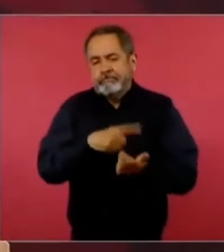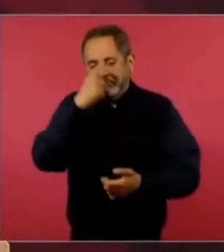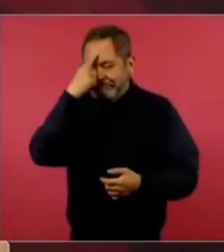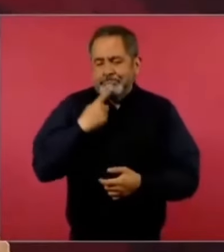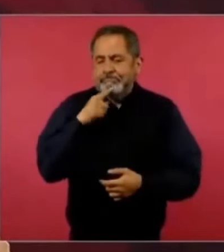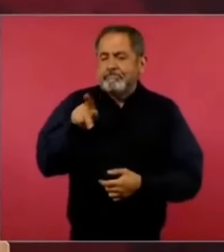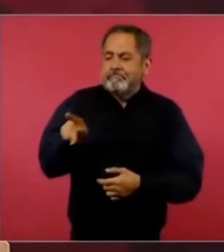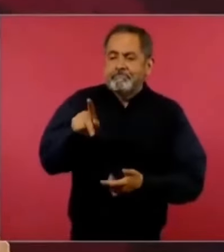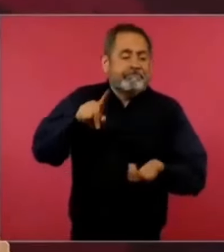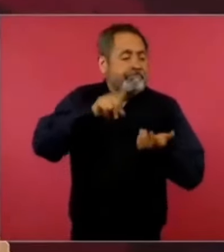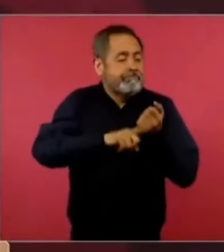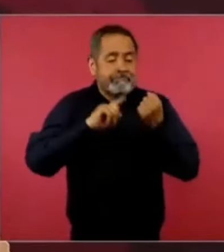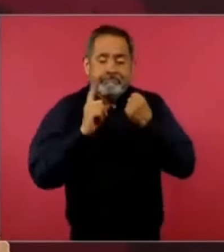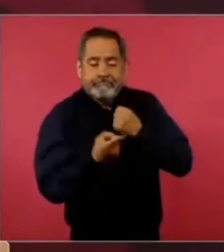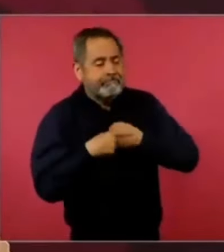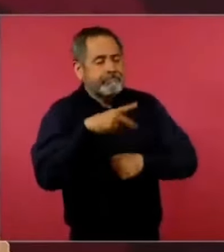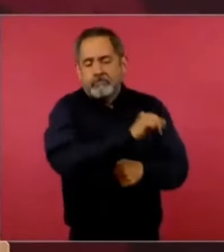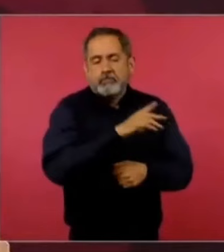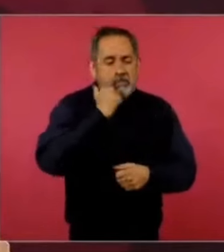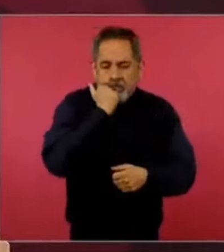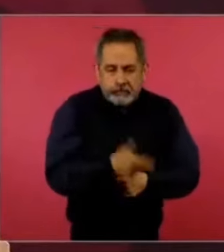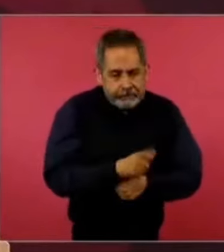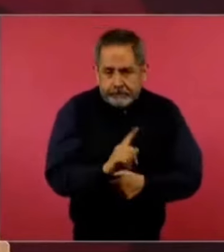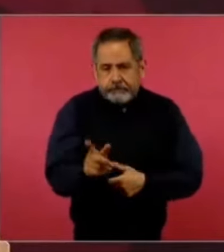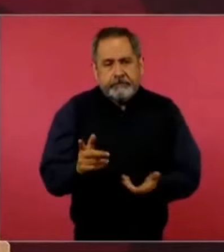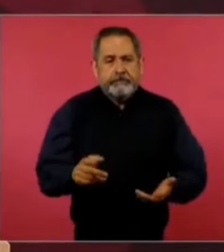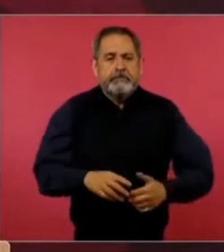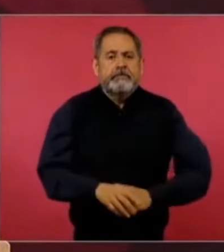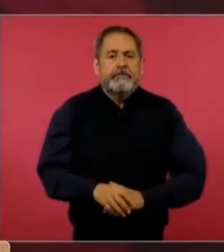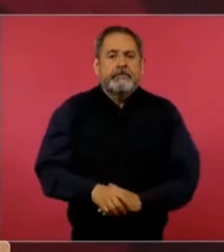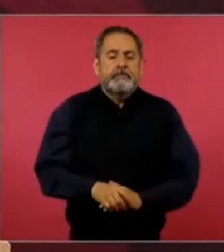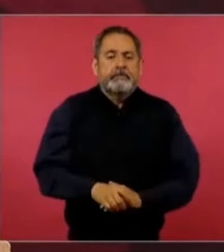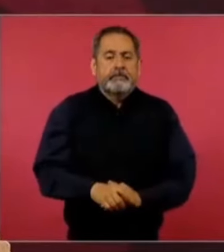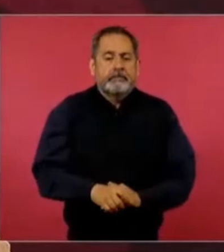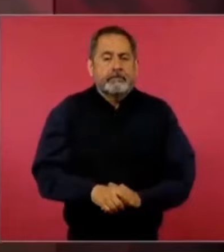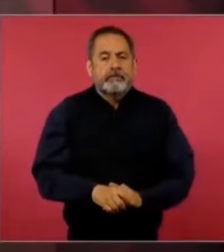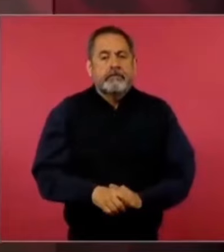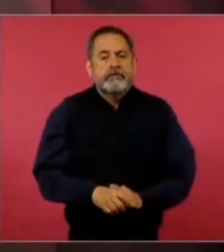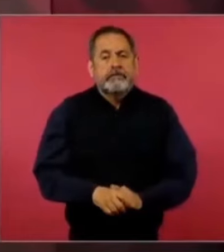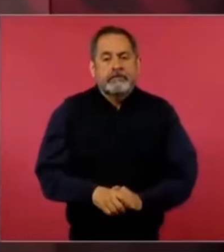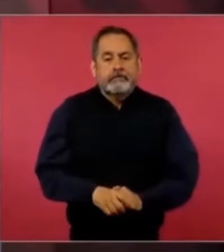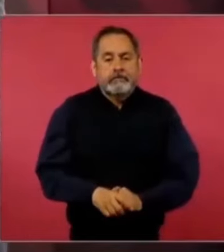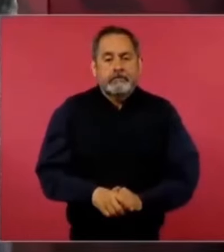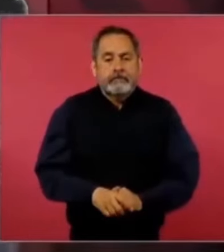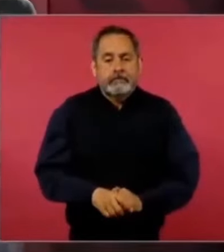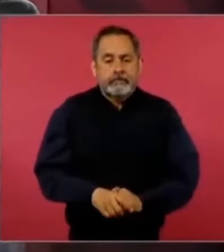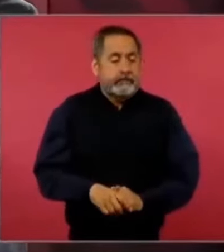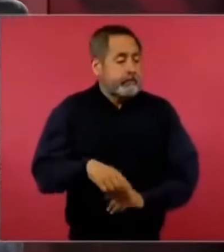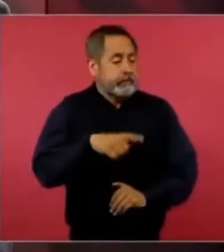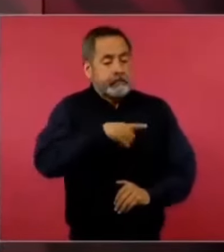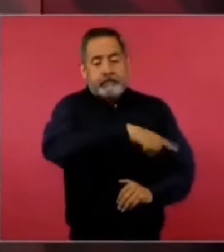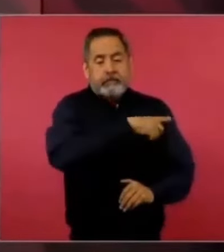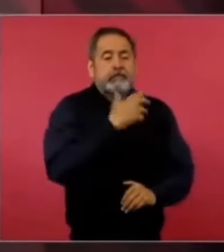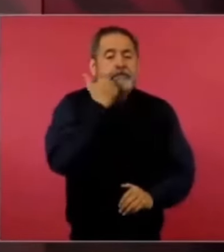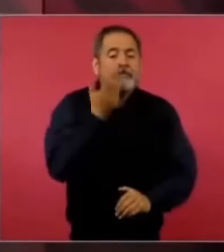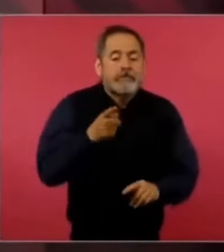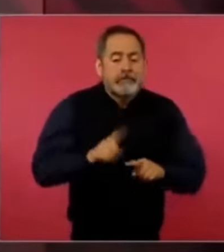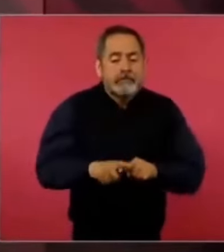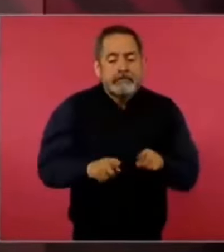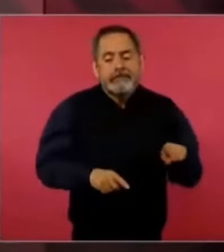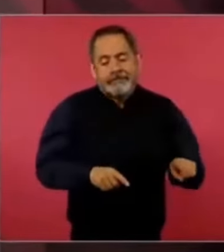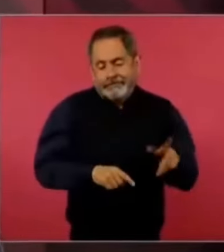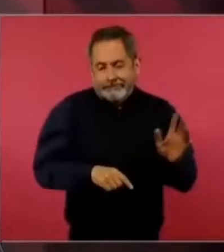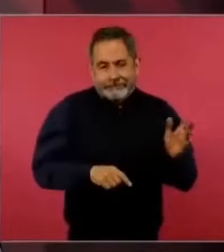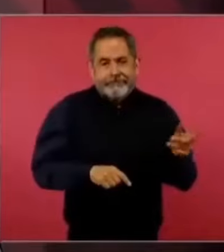lo que ellos quieren es